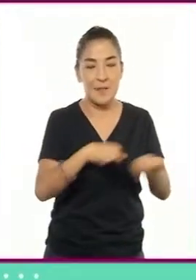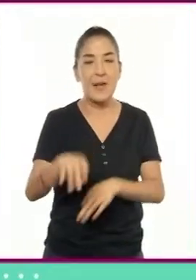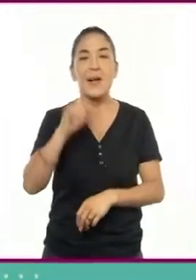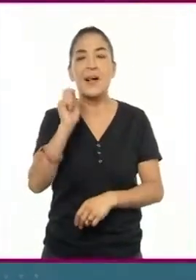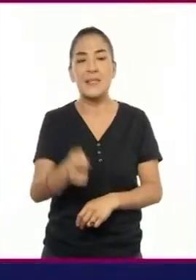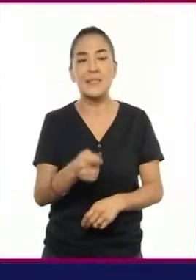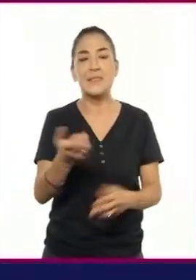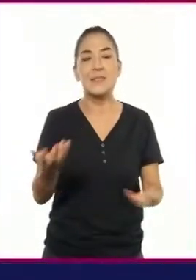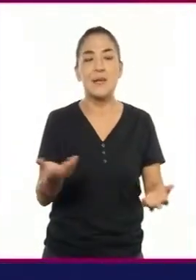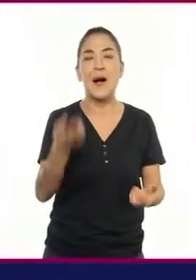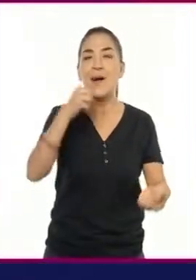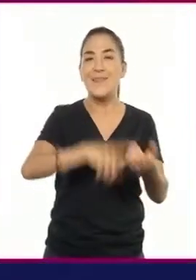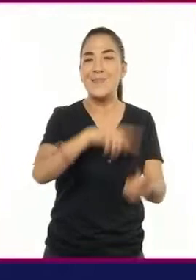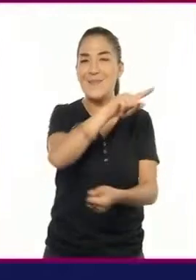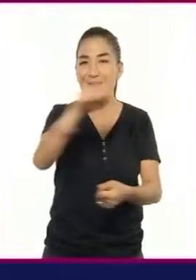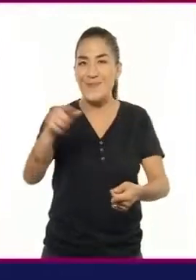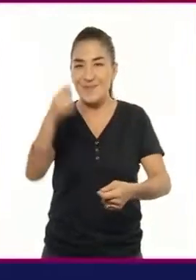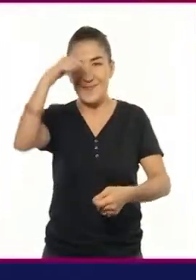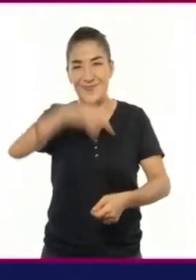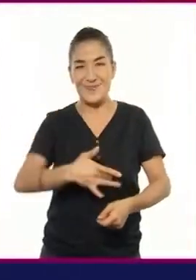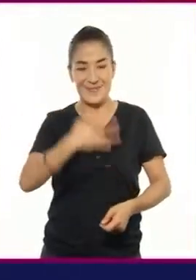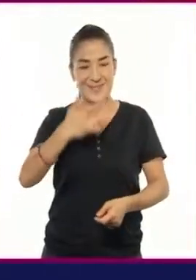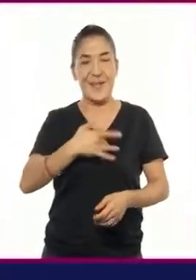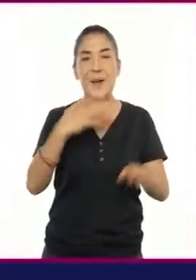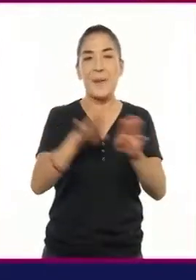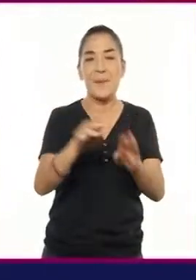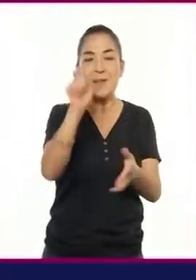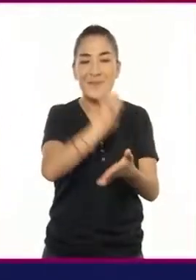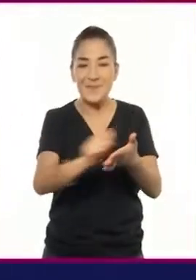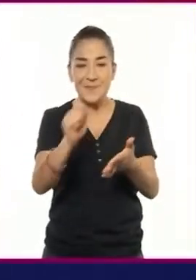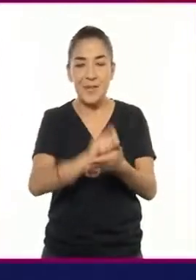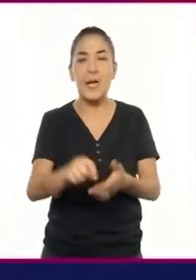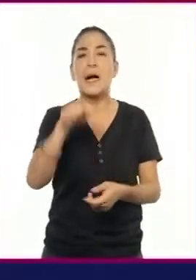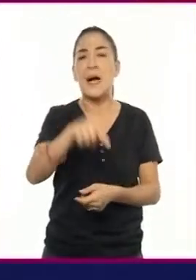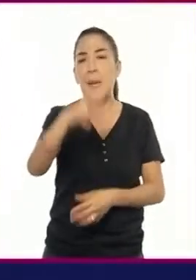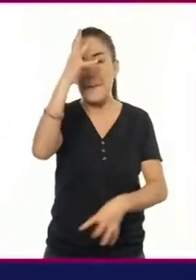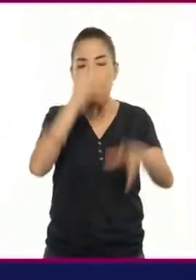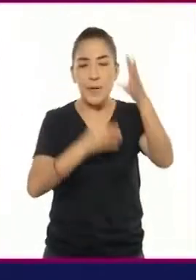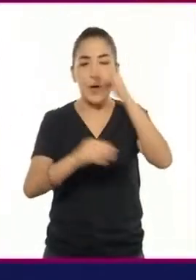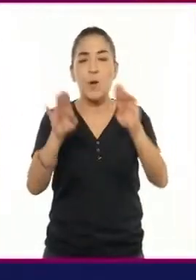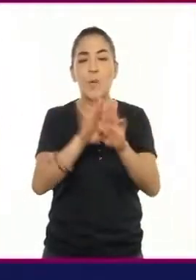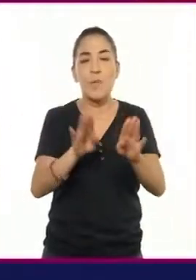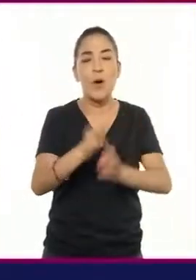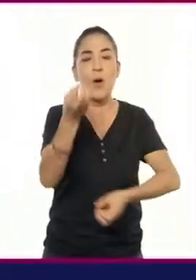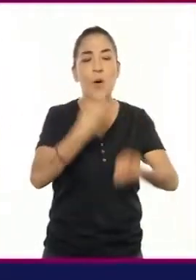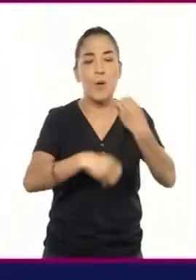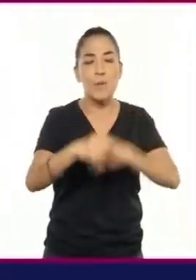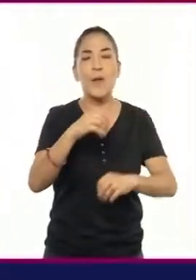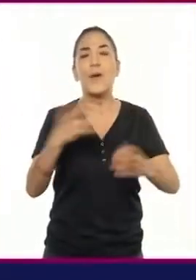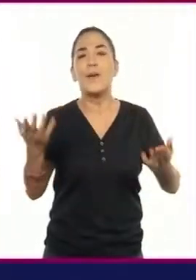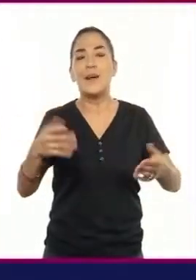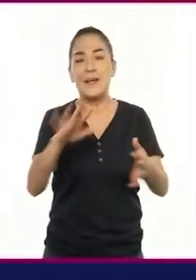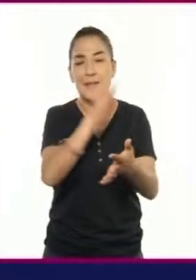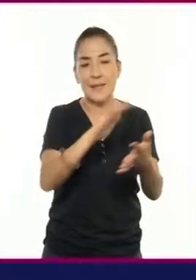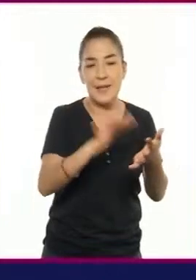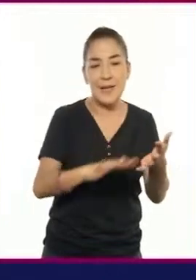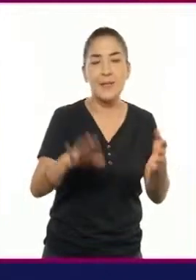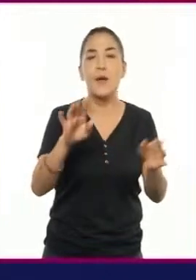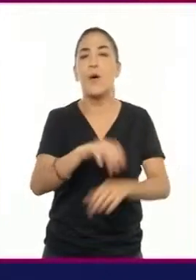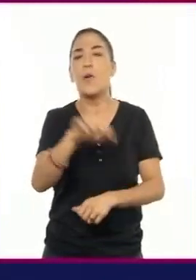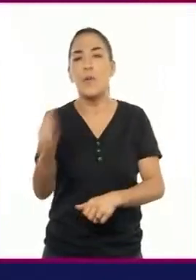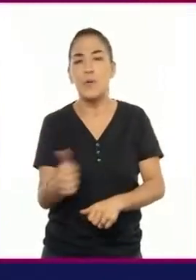dramaturga o dramaturgo que llevan dentro. En esta sesión, más allá de aprender a trasladar una obra de un género literario a otro,